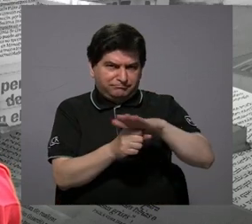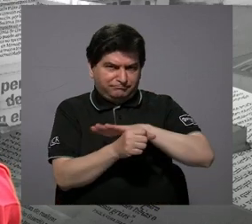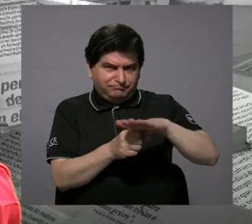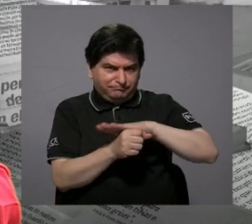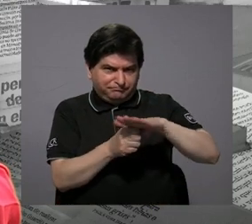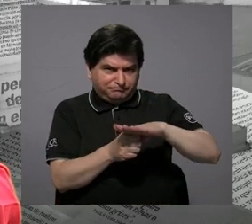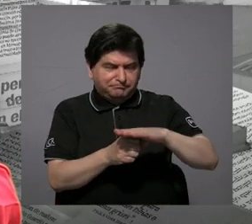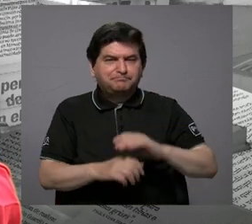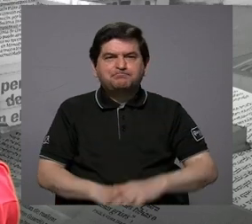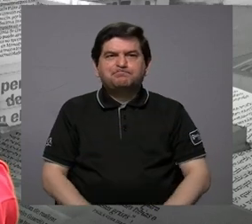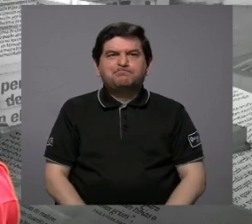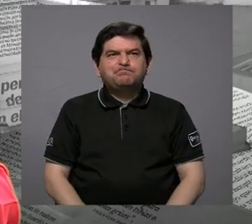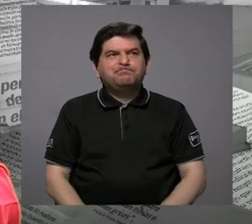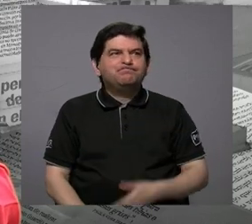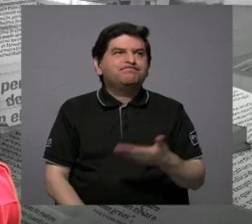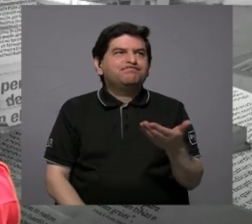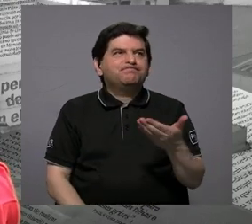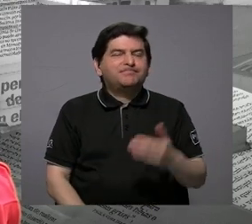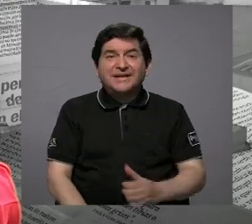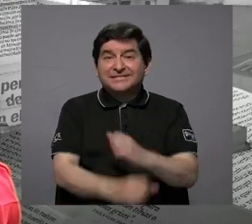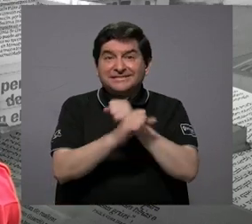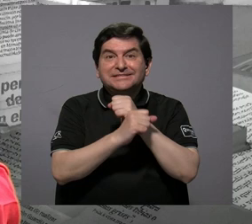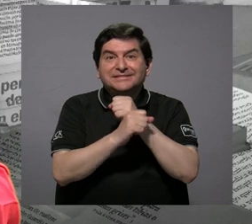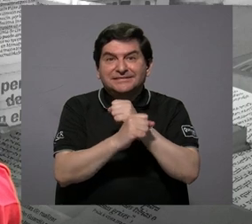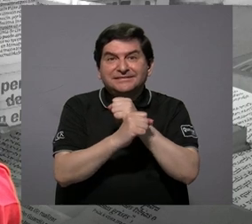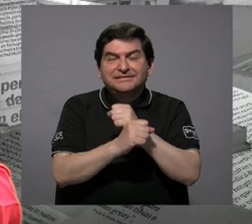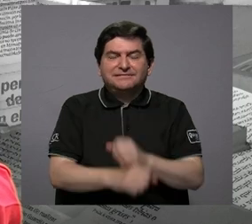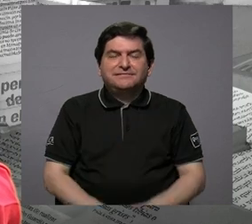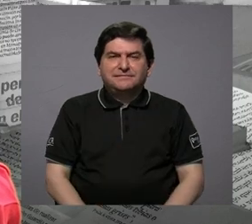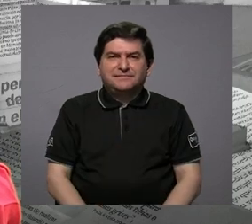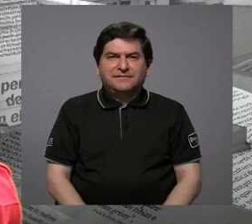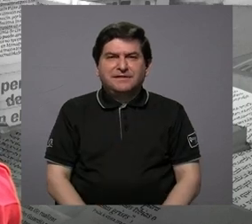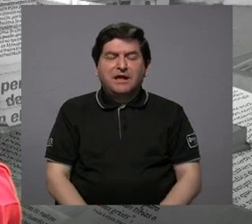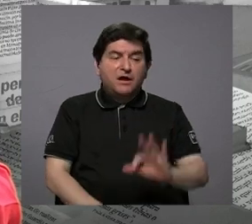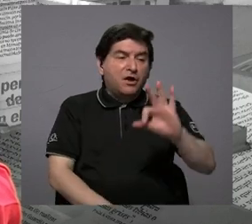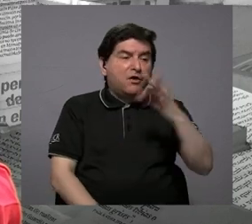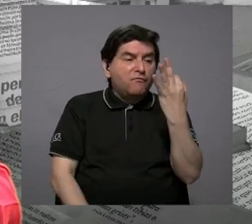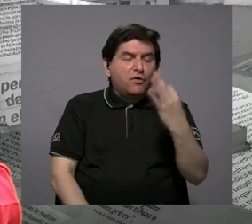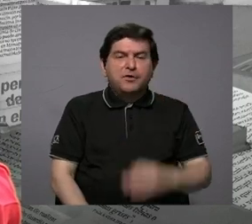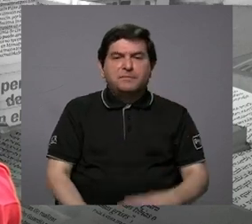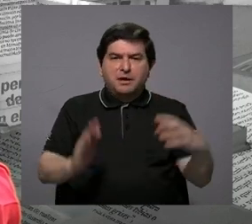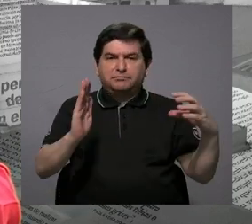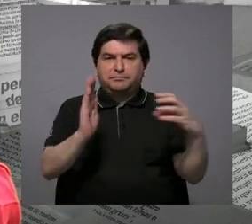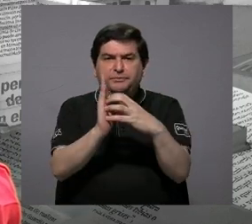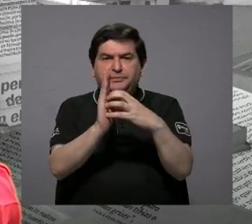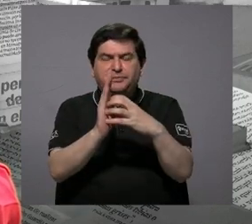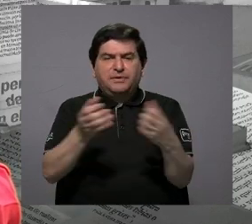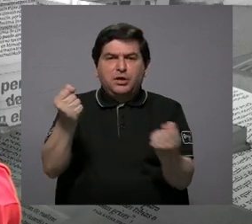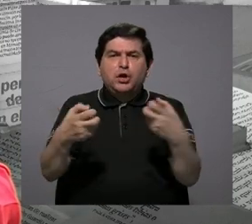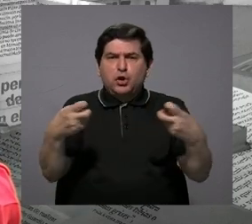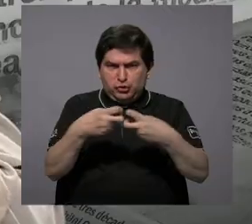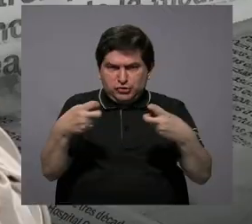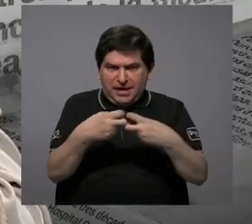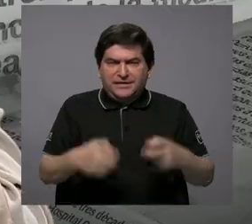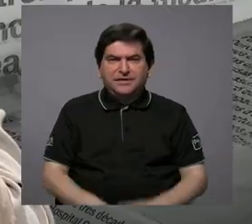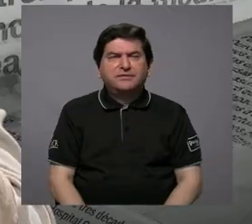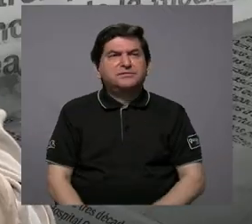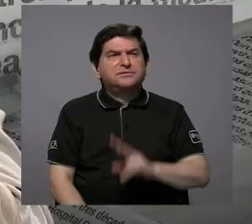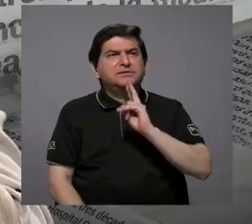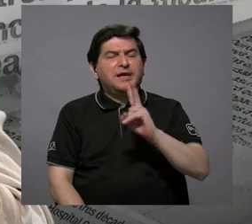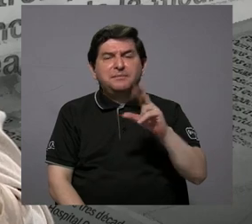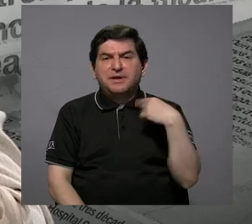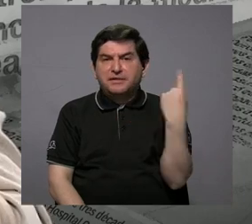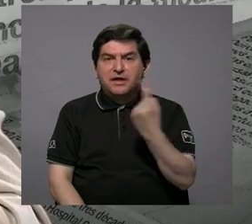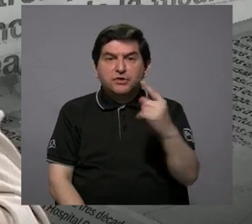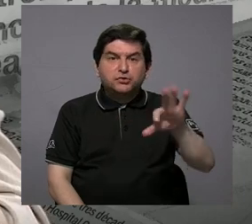garantía en cuanto a la forma de cargar los vehículos eléctricos. Bueno, en realidad no